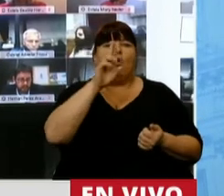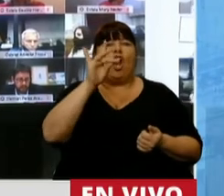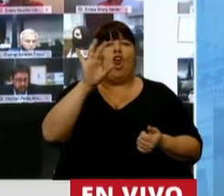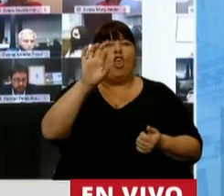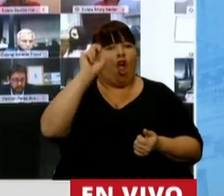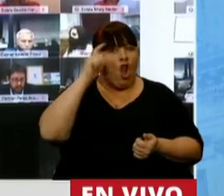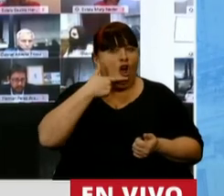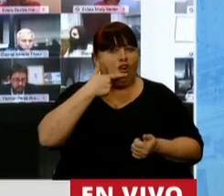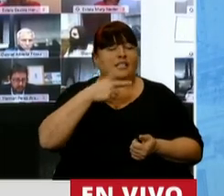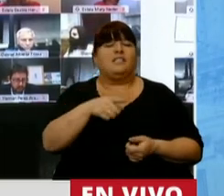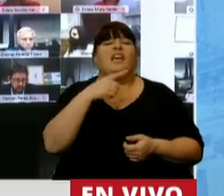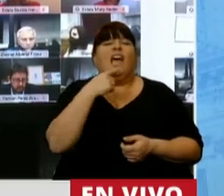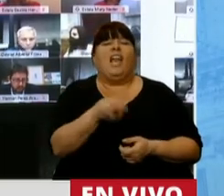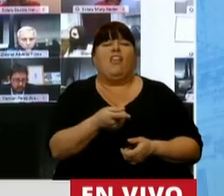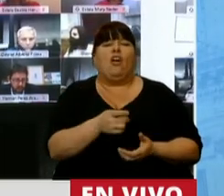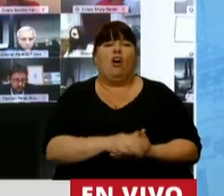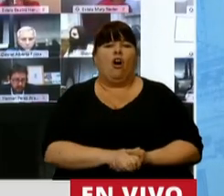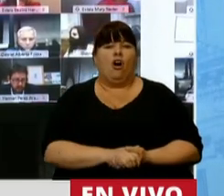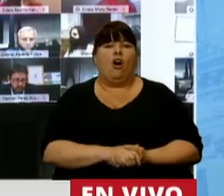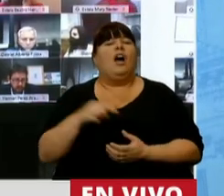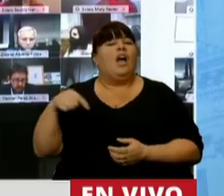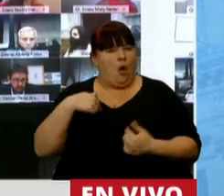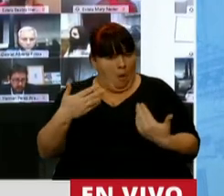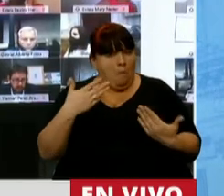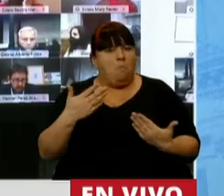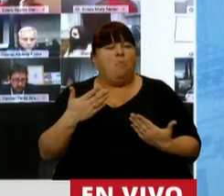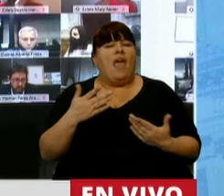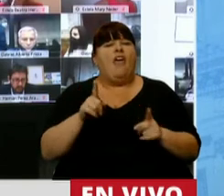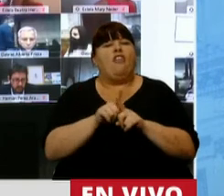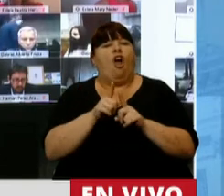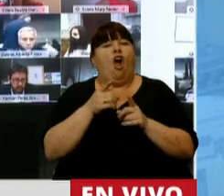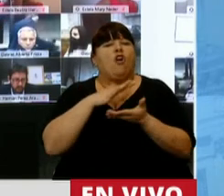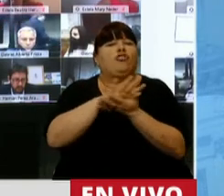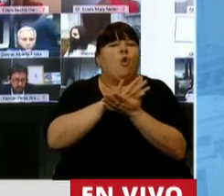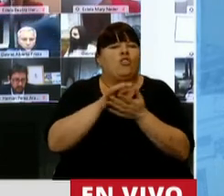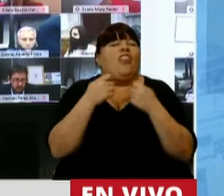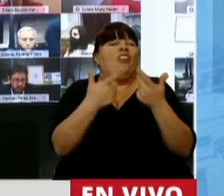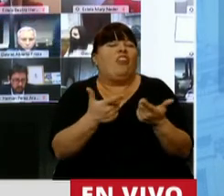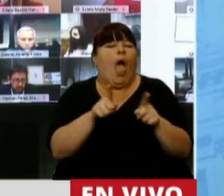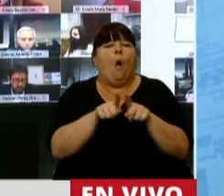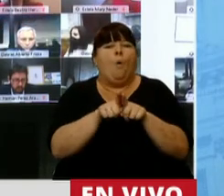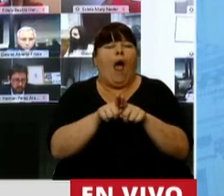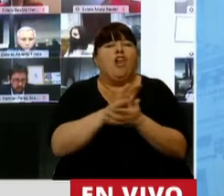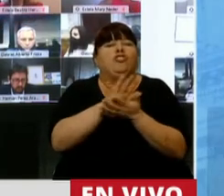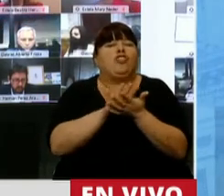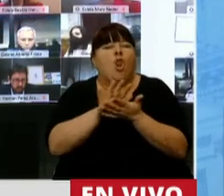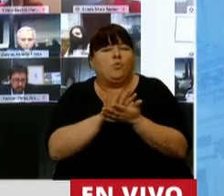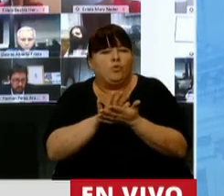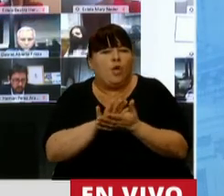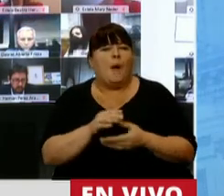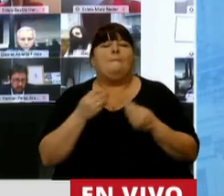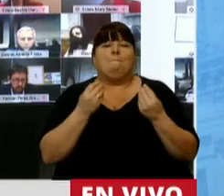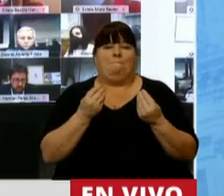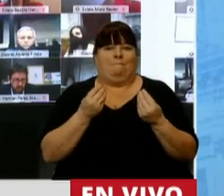Echeverde y le dijeron que ellos le podían dar un salvoconducto, le ofrecieron un salvoconducto